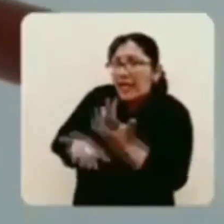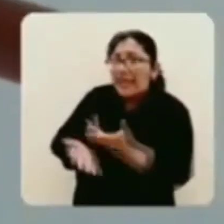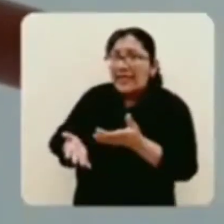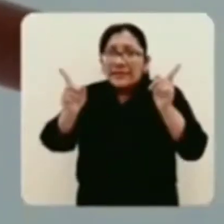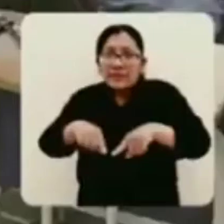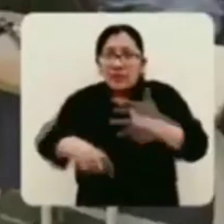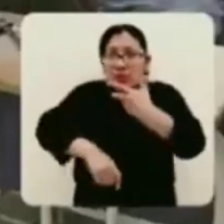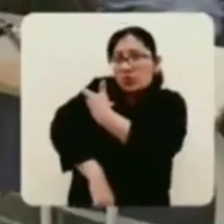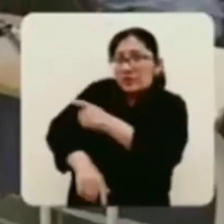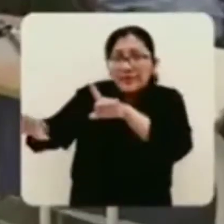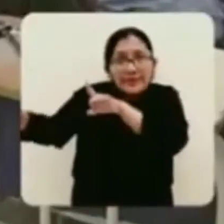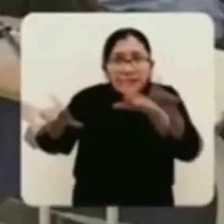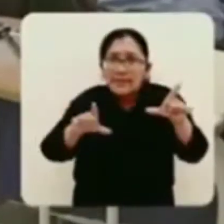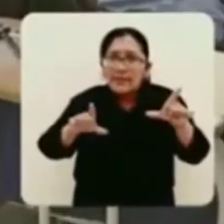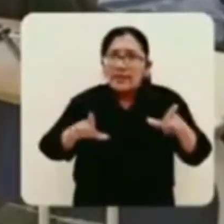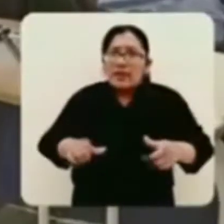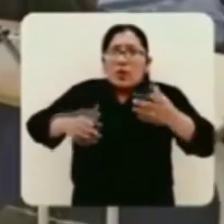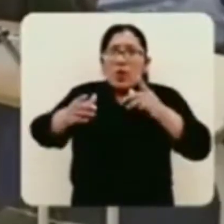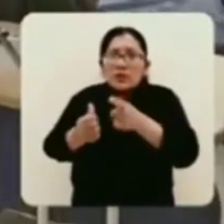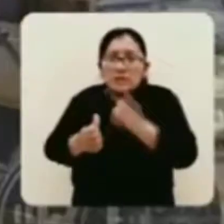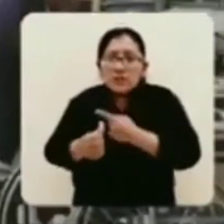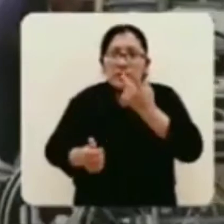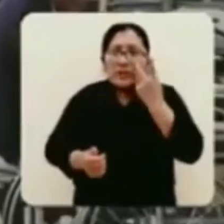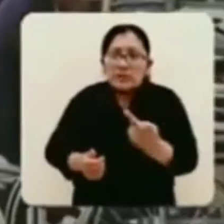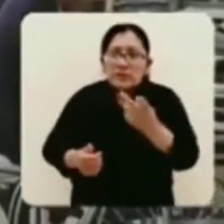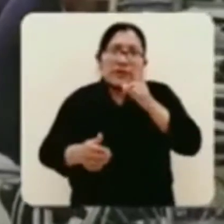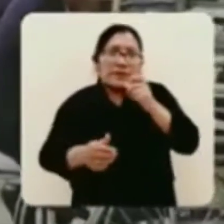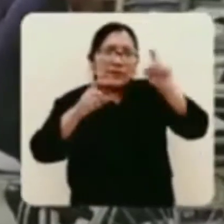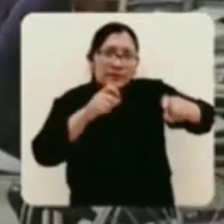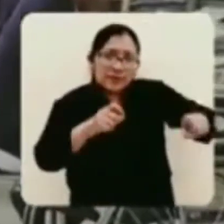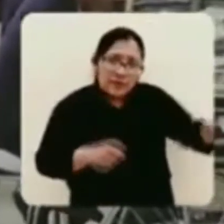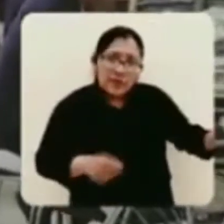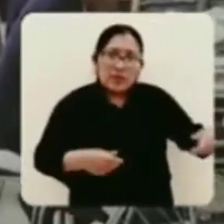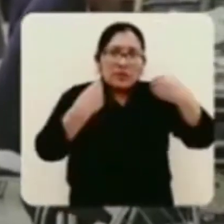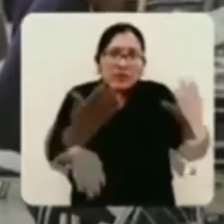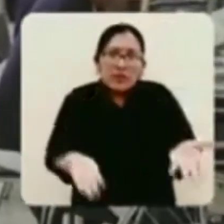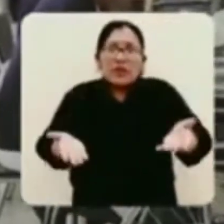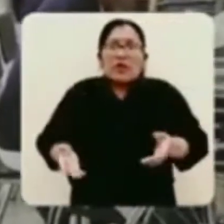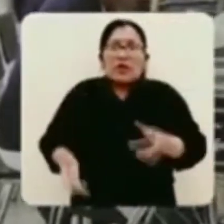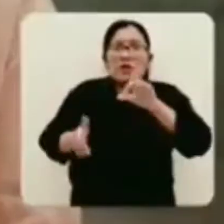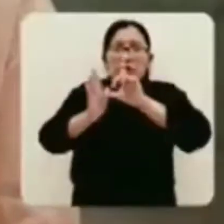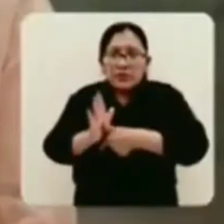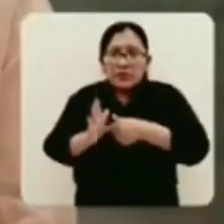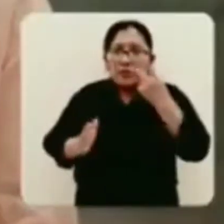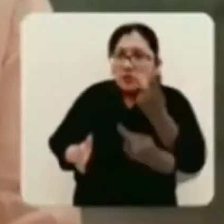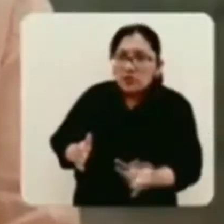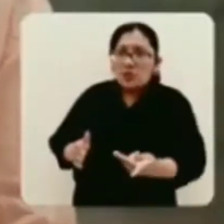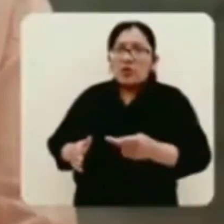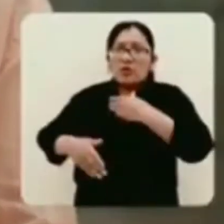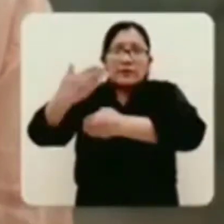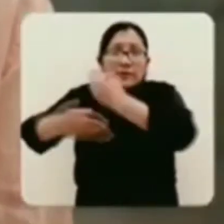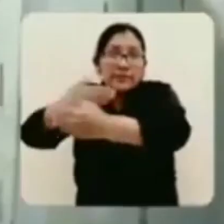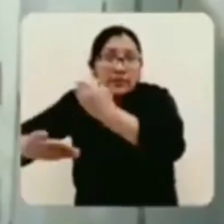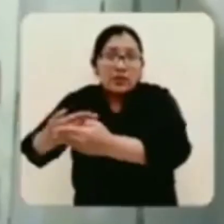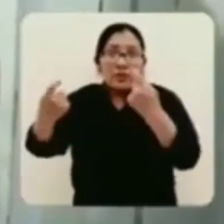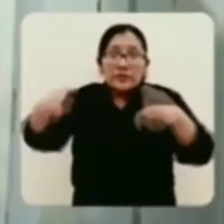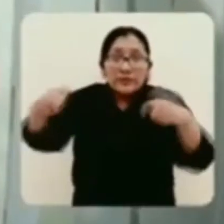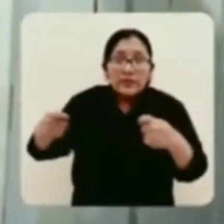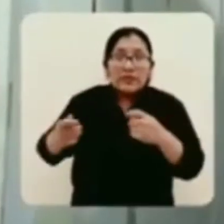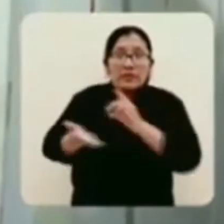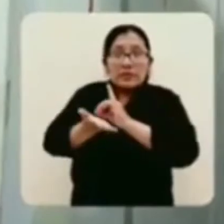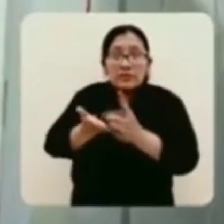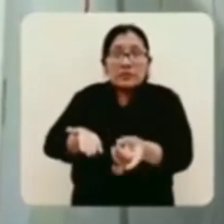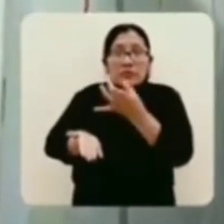pruebas gratuitas y cuando la vacuna esté lista nos encargaremos de que llegue primero a los más necesitados. Después pondremos en marcha el